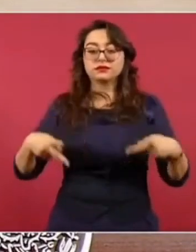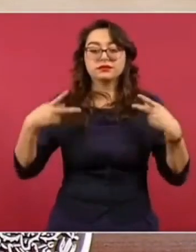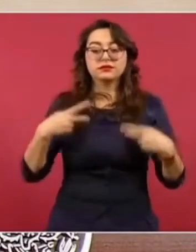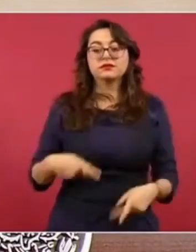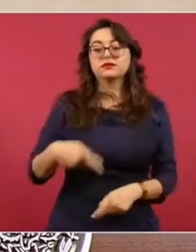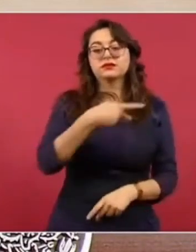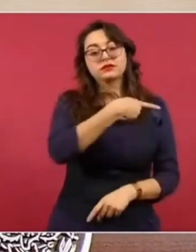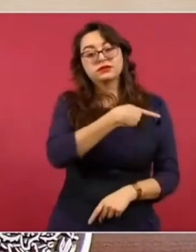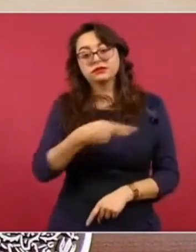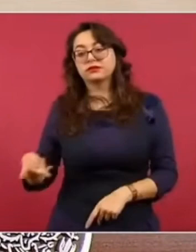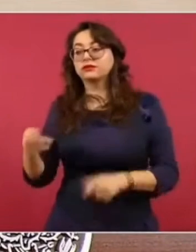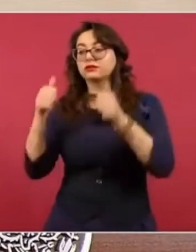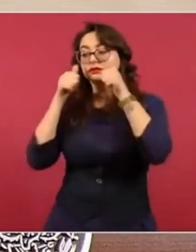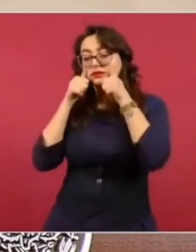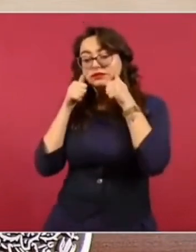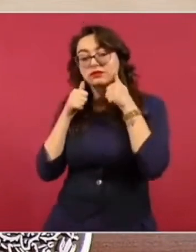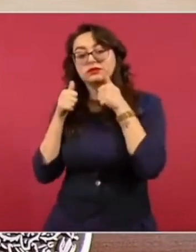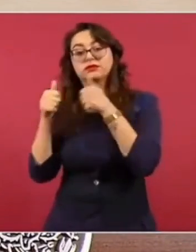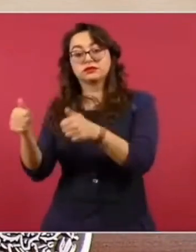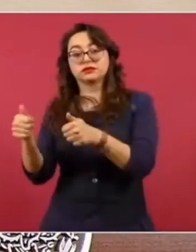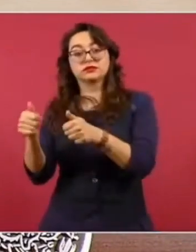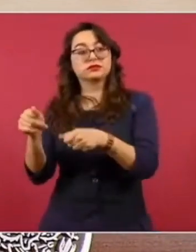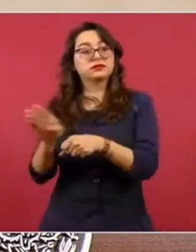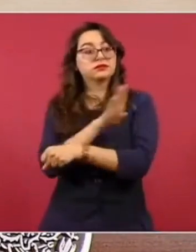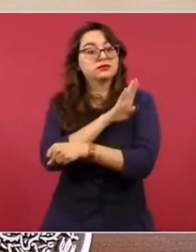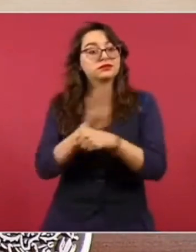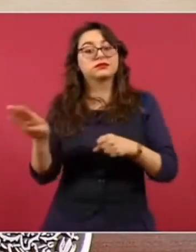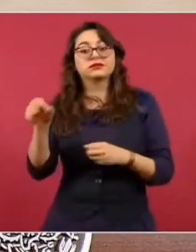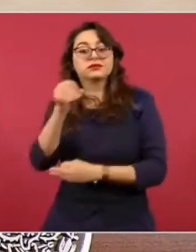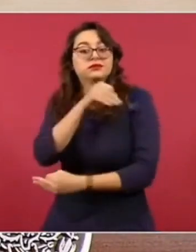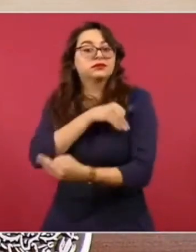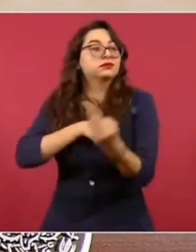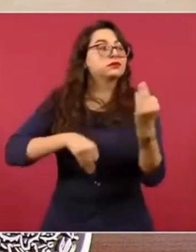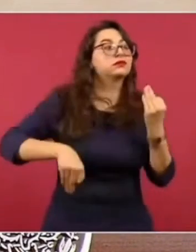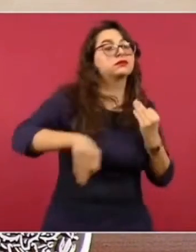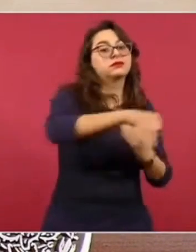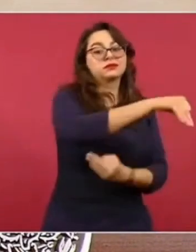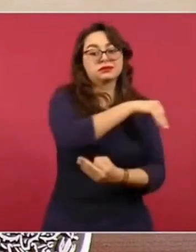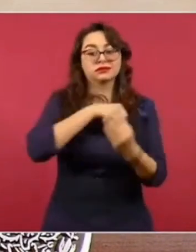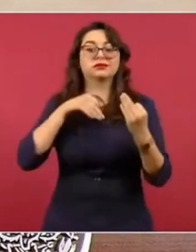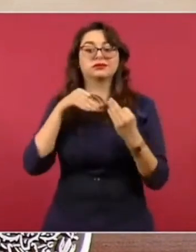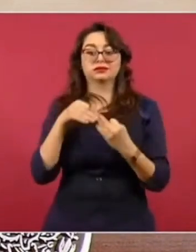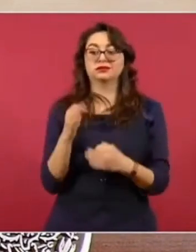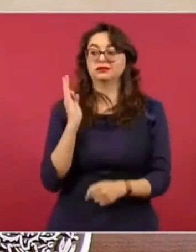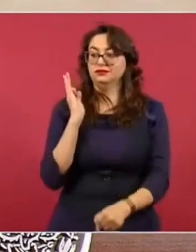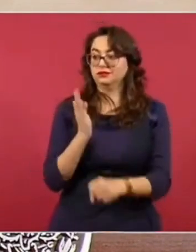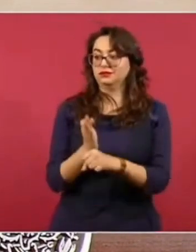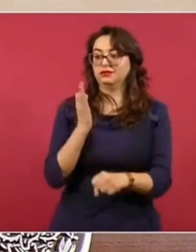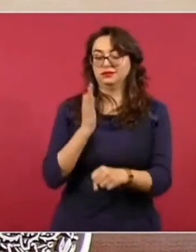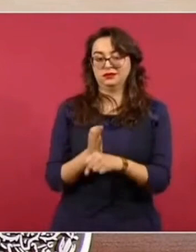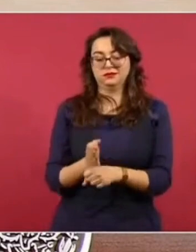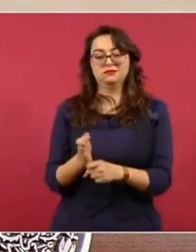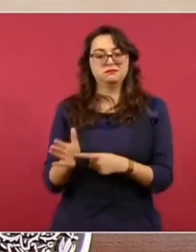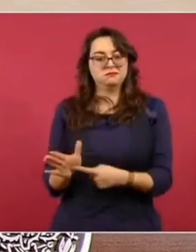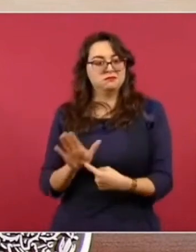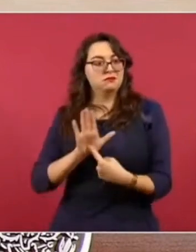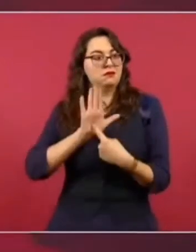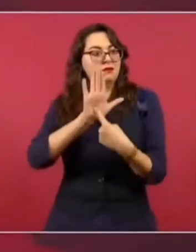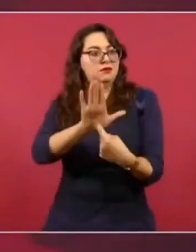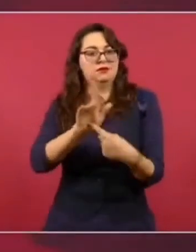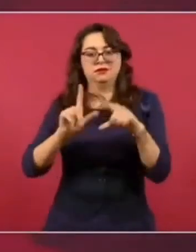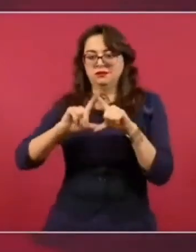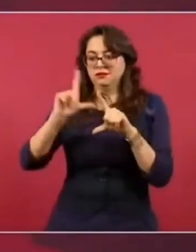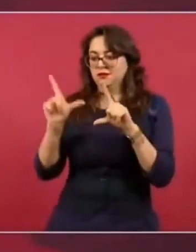Eso es lo que nos está permitiendo salir adelante como país, como